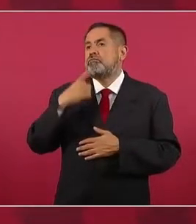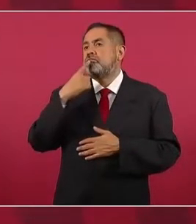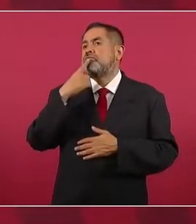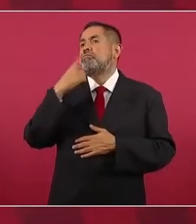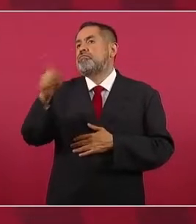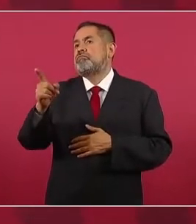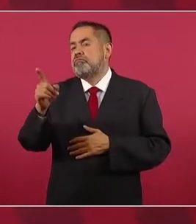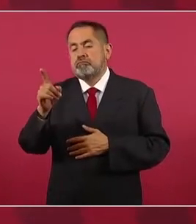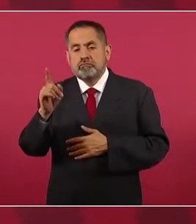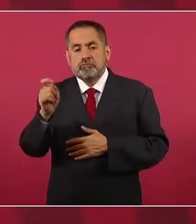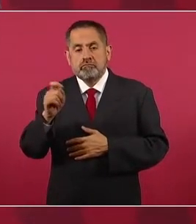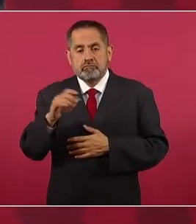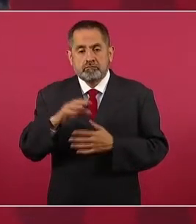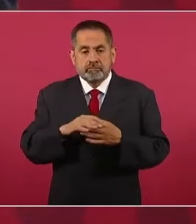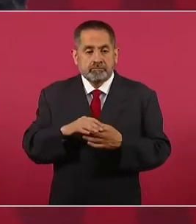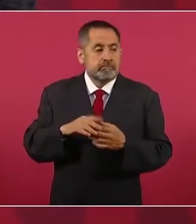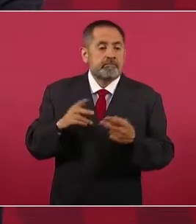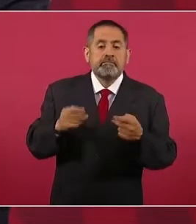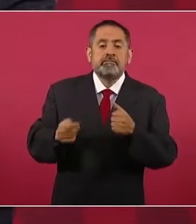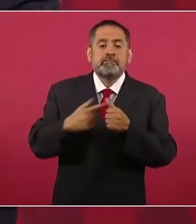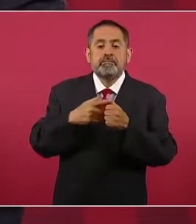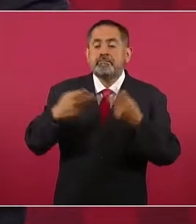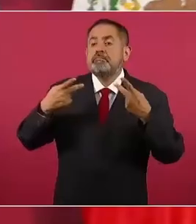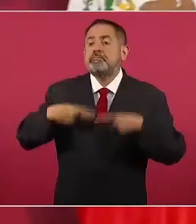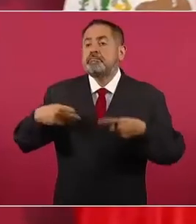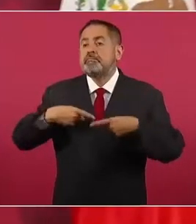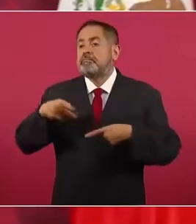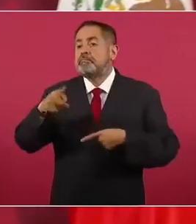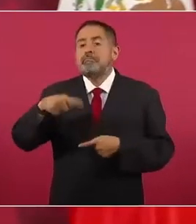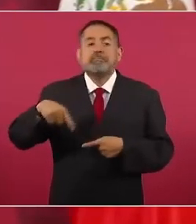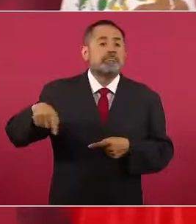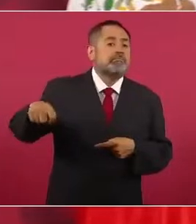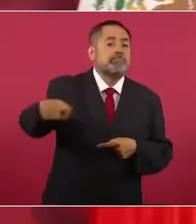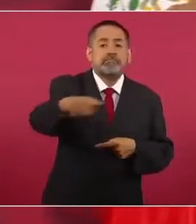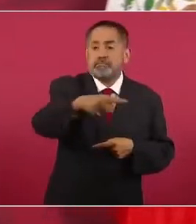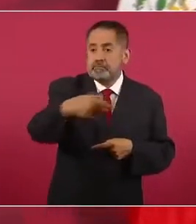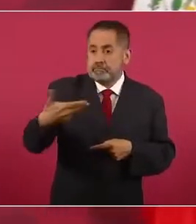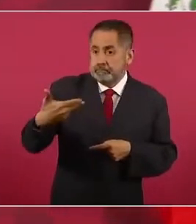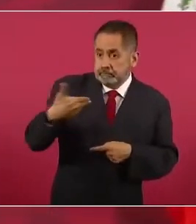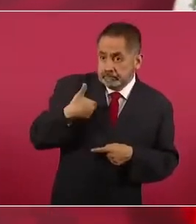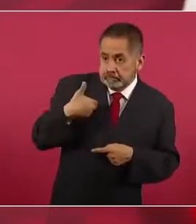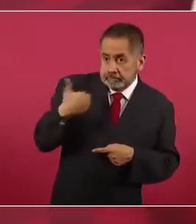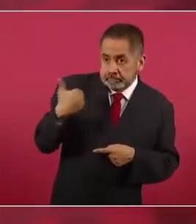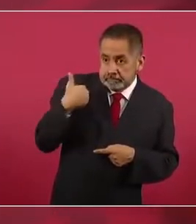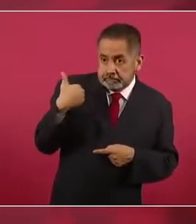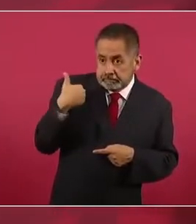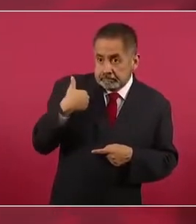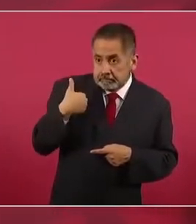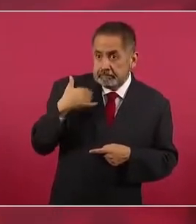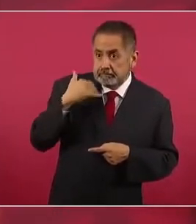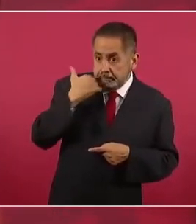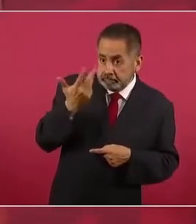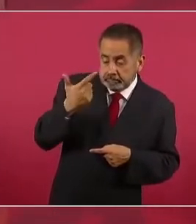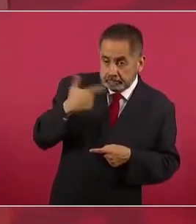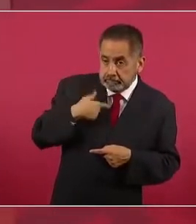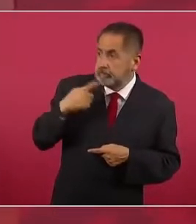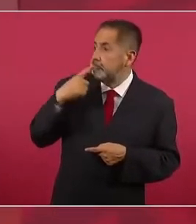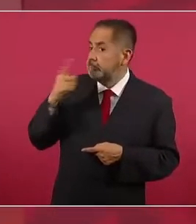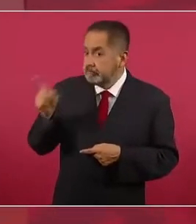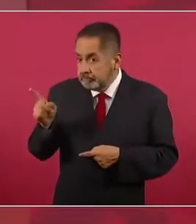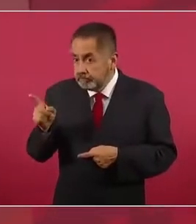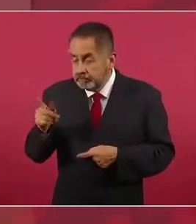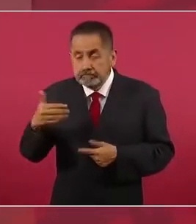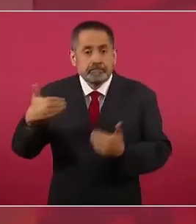si la gente lo pedía en una consulta